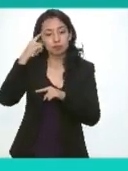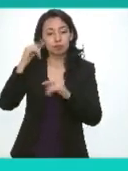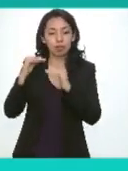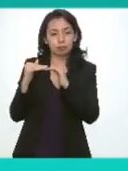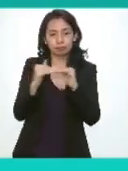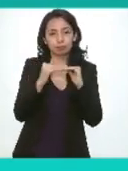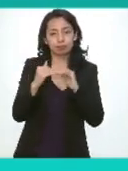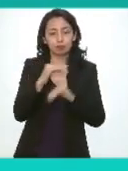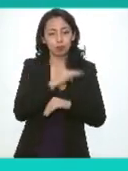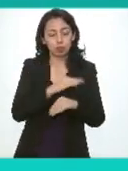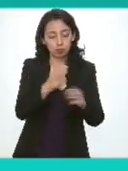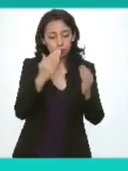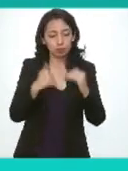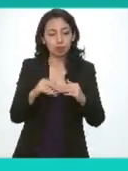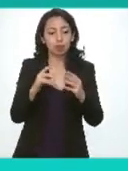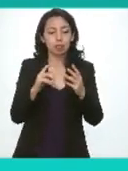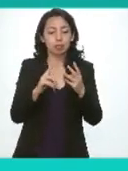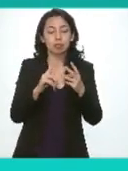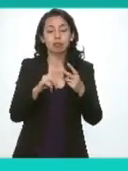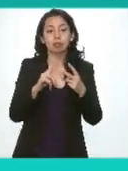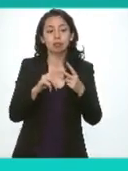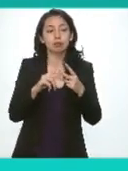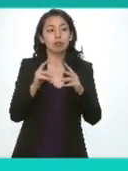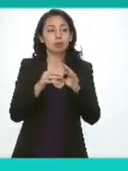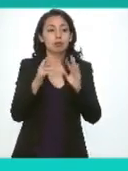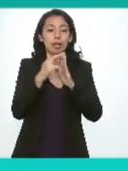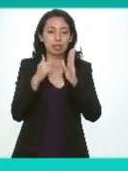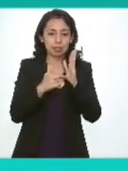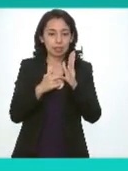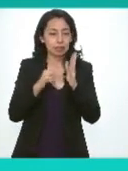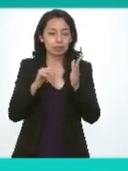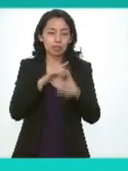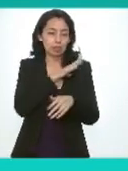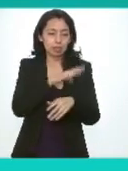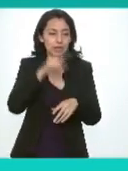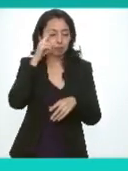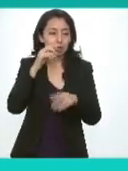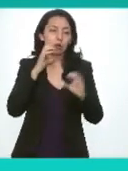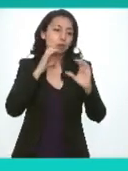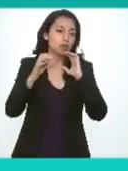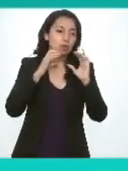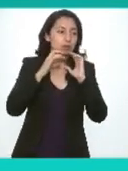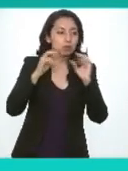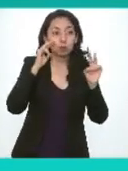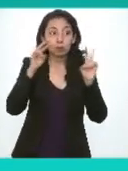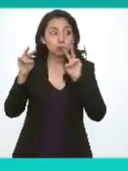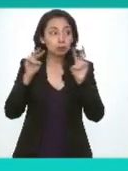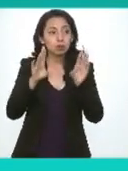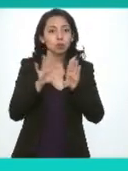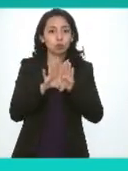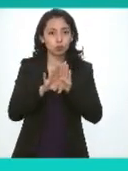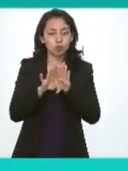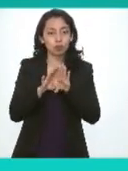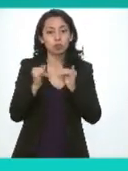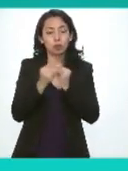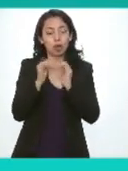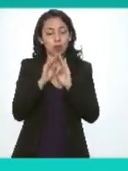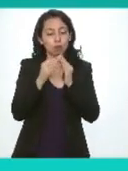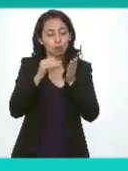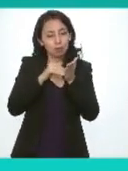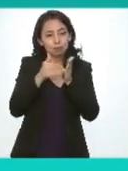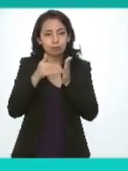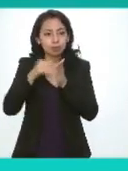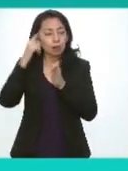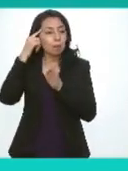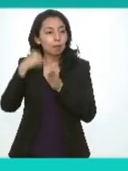igualdad el segundo habla de las reglas generales de comunicación visual donde se implementan mecanismos